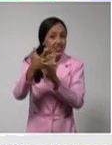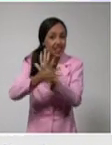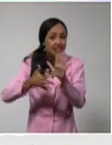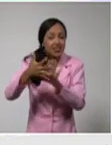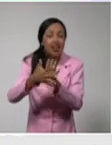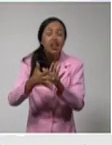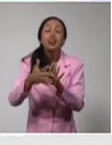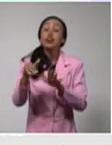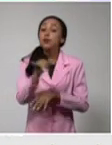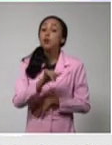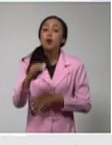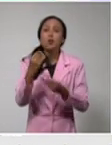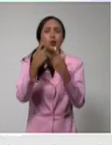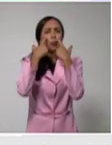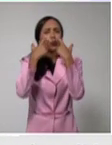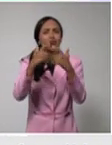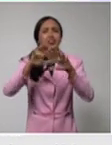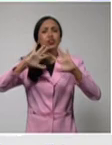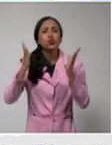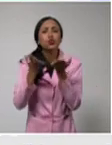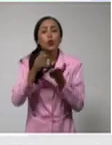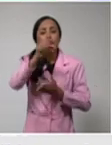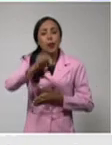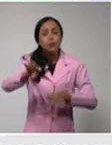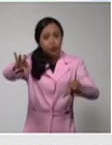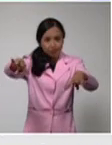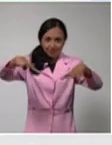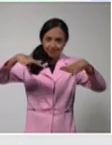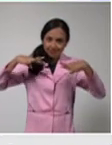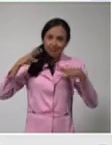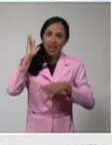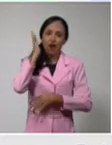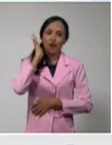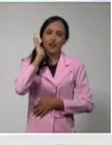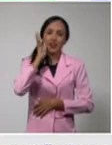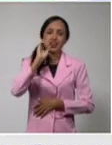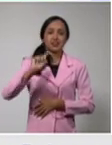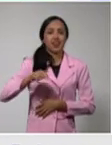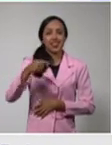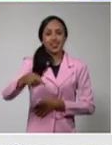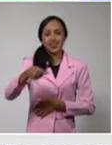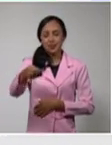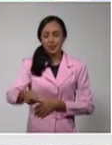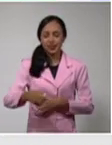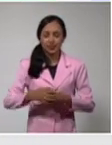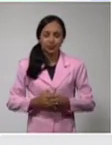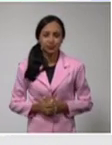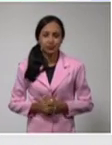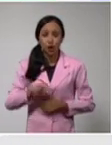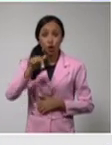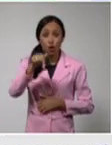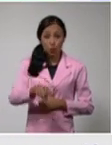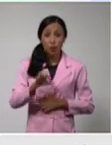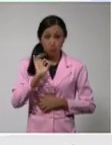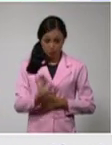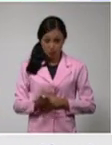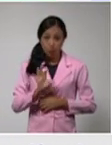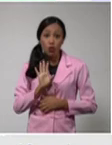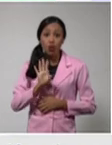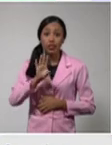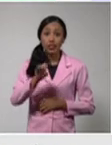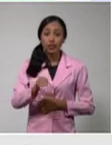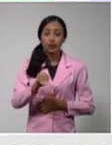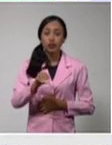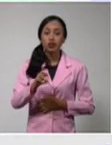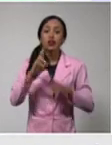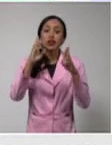importante a todas las personas que nos siguen en la información diariamente. Hoy, como te decía, los